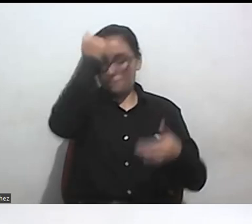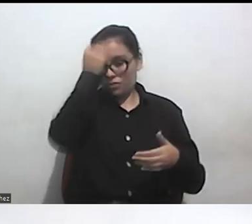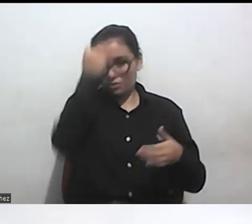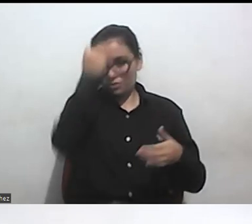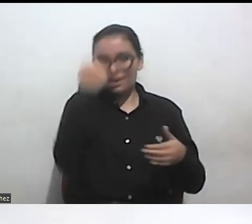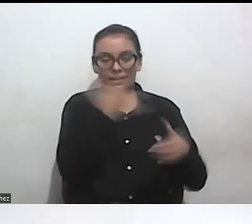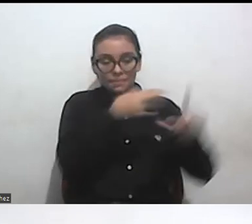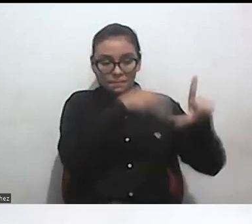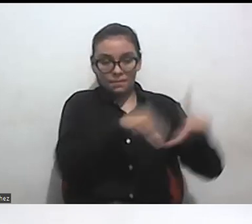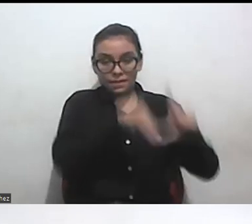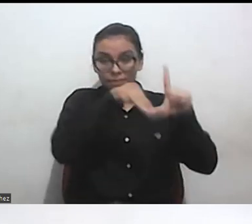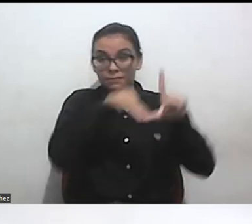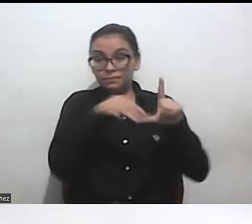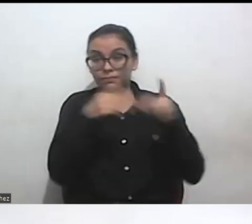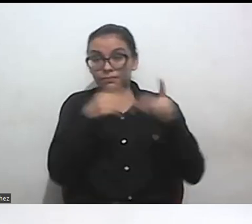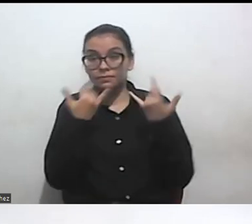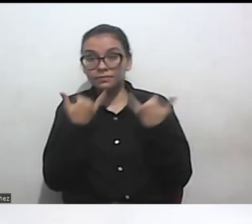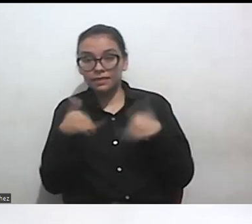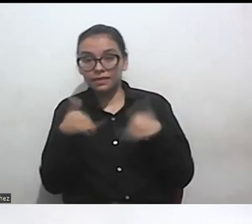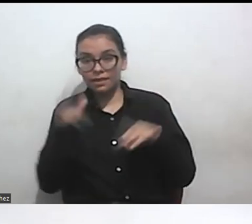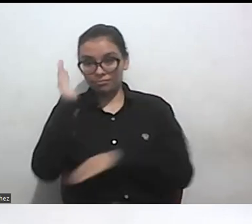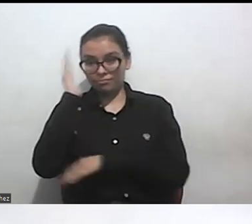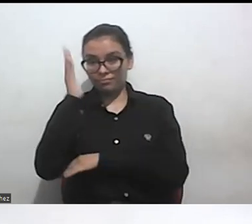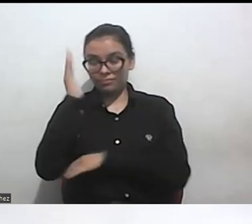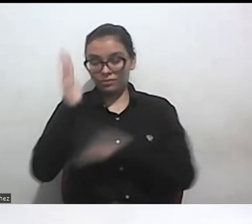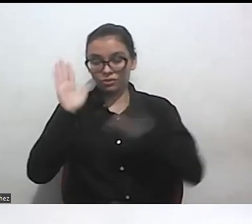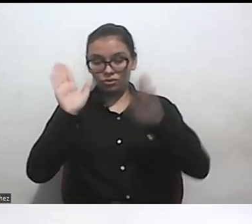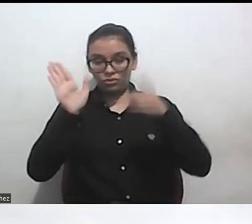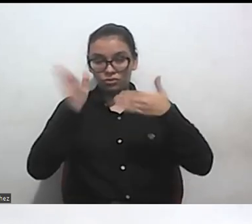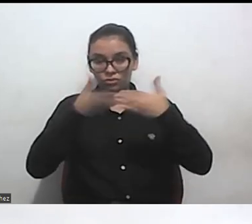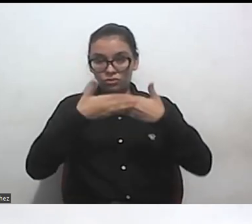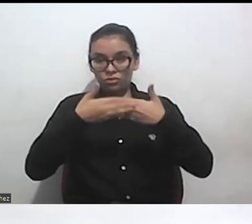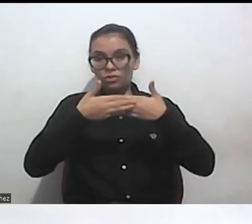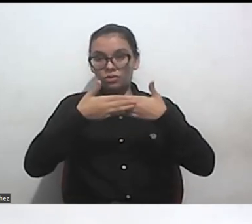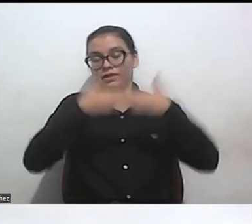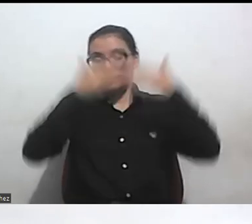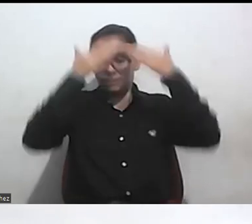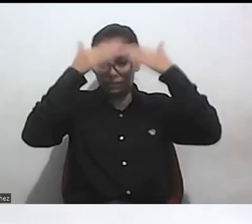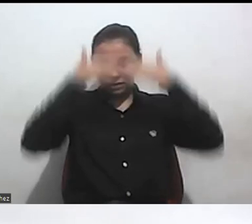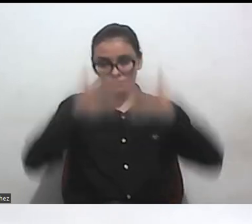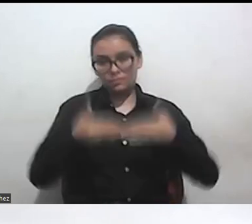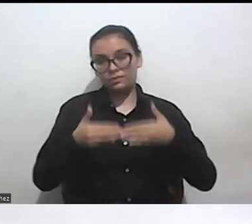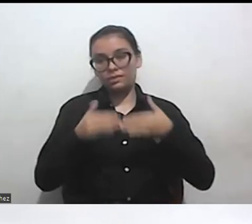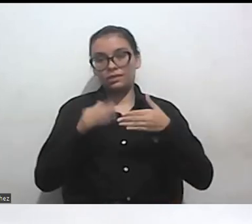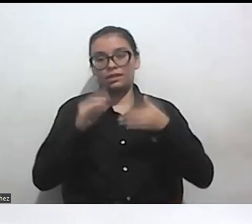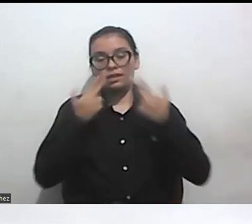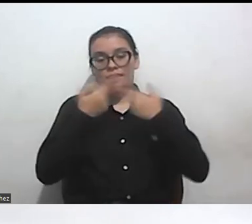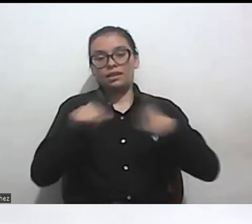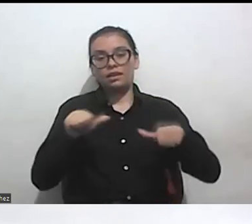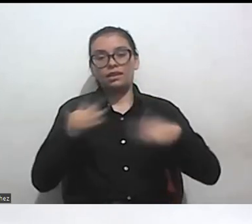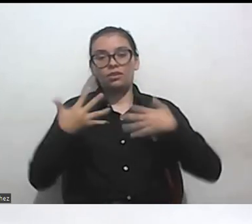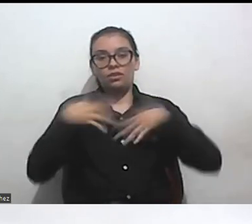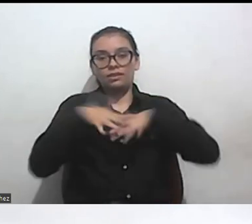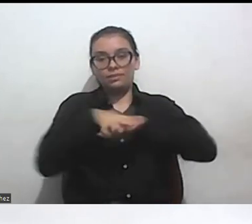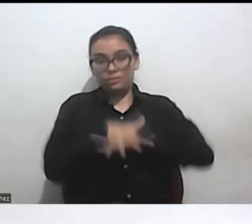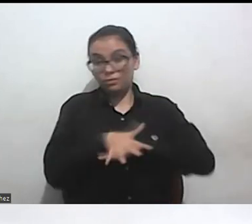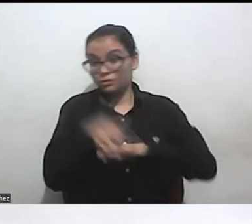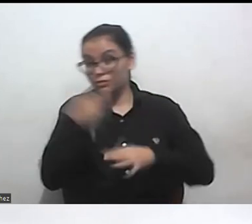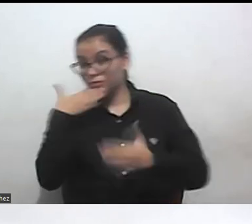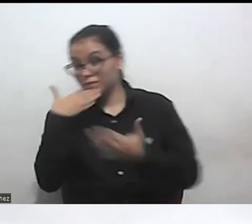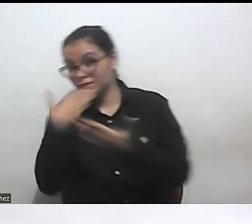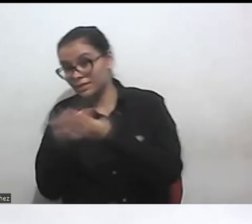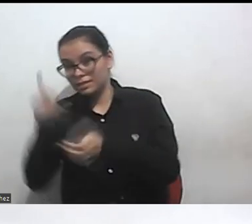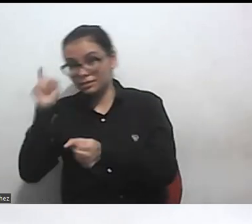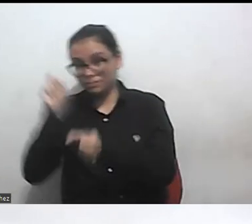damos por terminado nuestro conversatorio sobre Discapacidad Género e Interseccionalidad nuevamente agradecerles por su compañía les